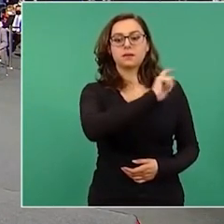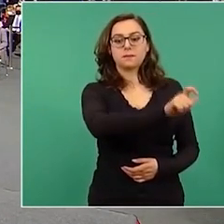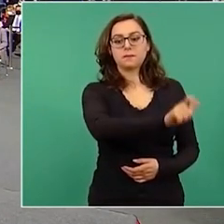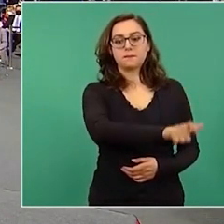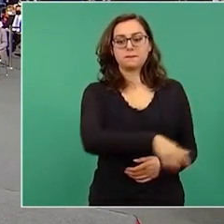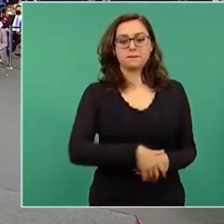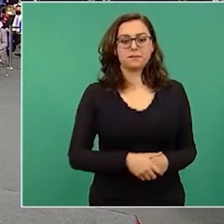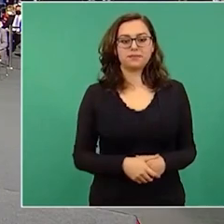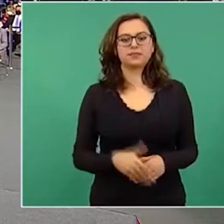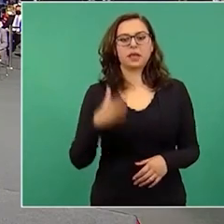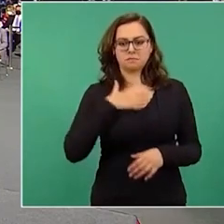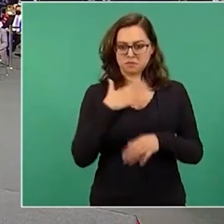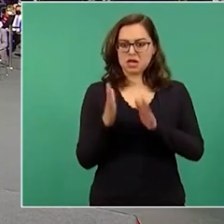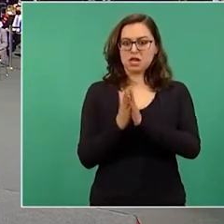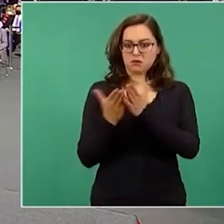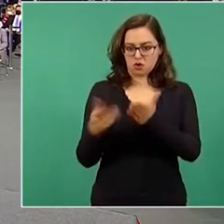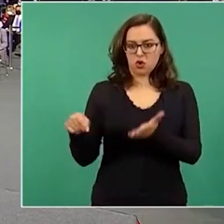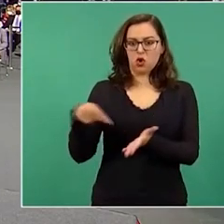Está en mi libro.